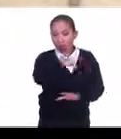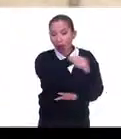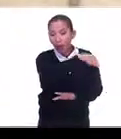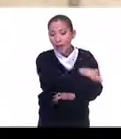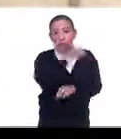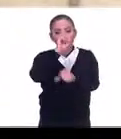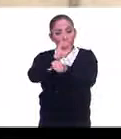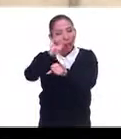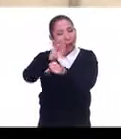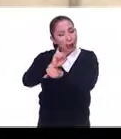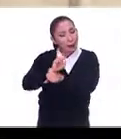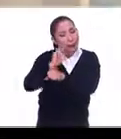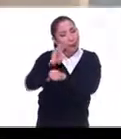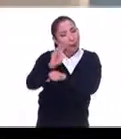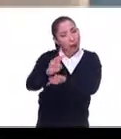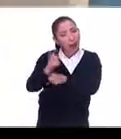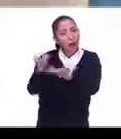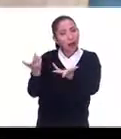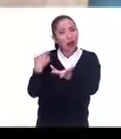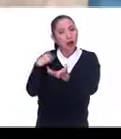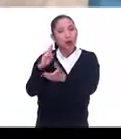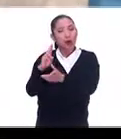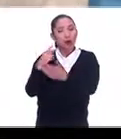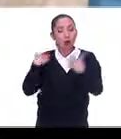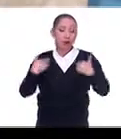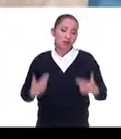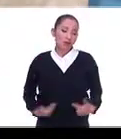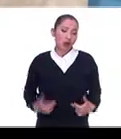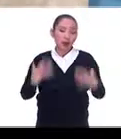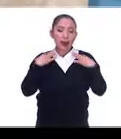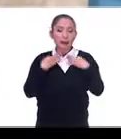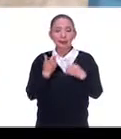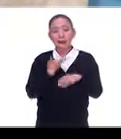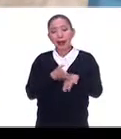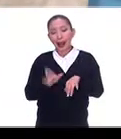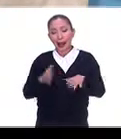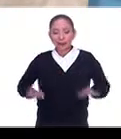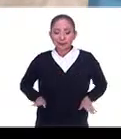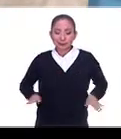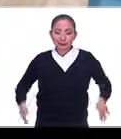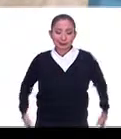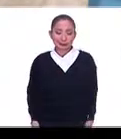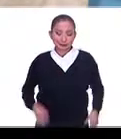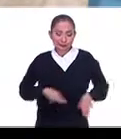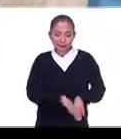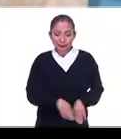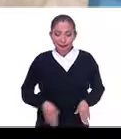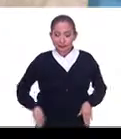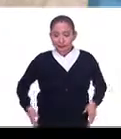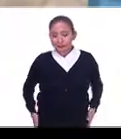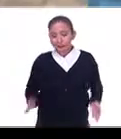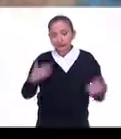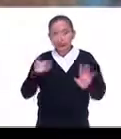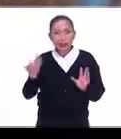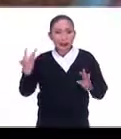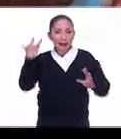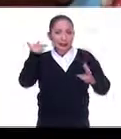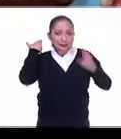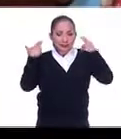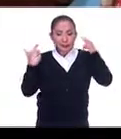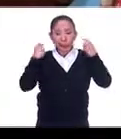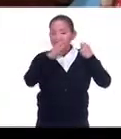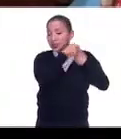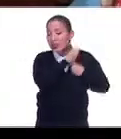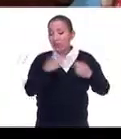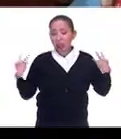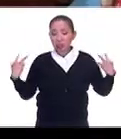secundaria vámonos al uniforme de la blusita blanca y la falda atableada escocesa y córtense las trenzas